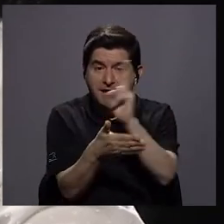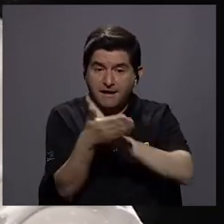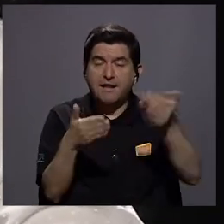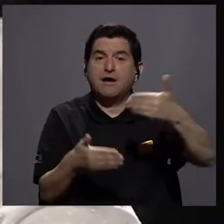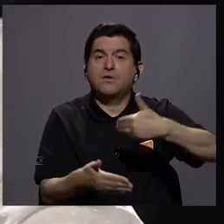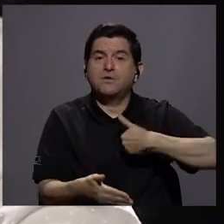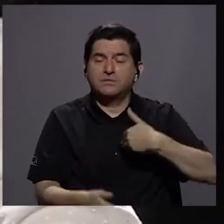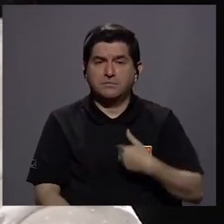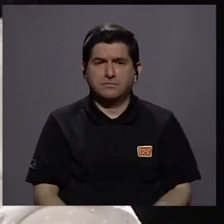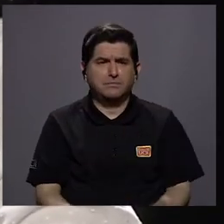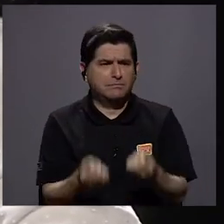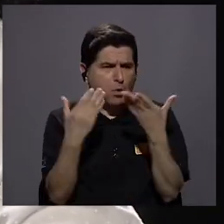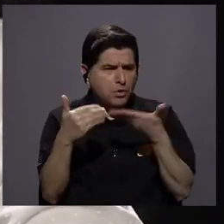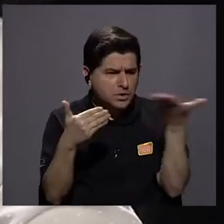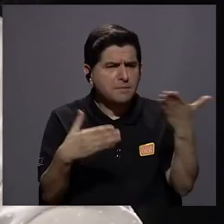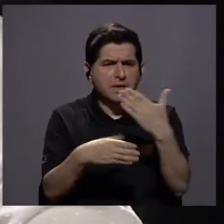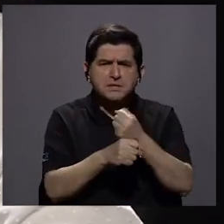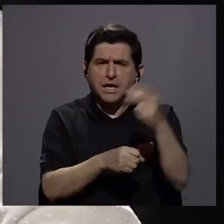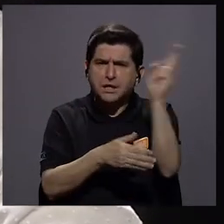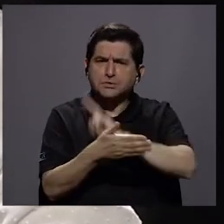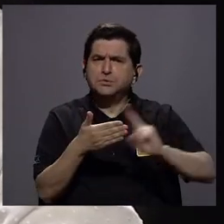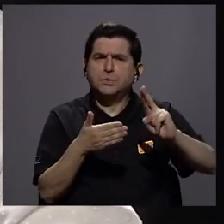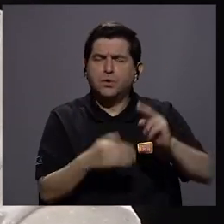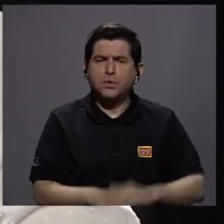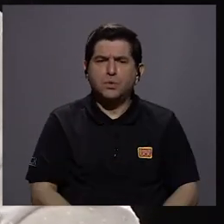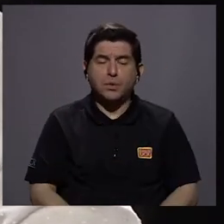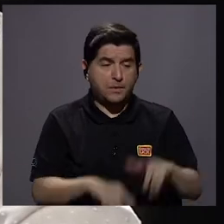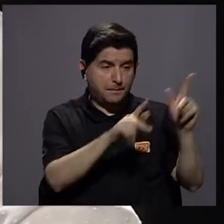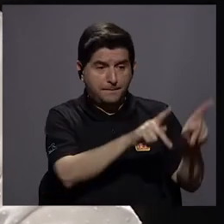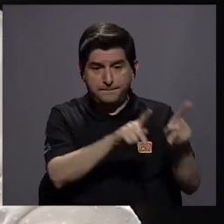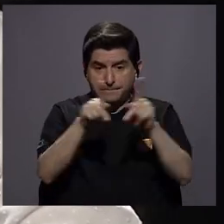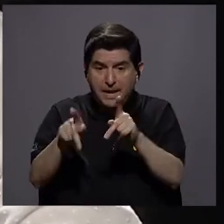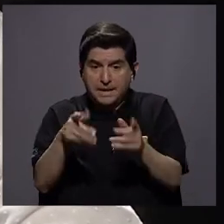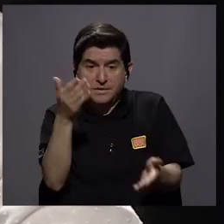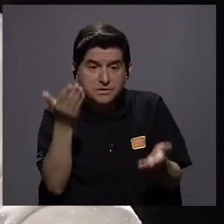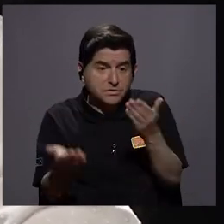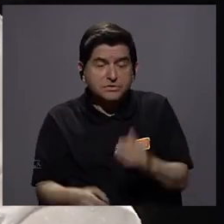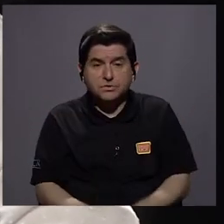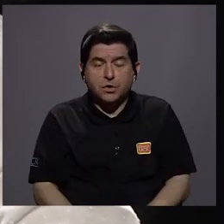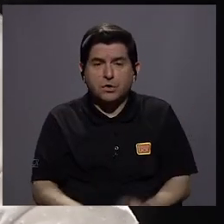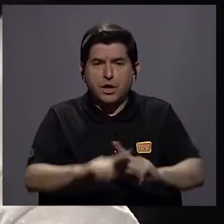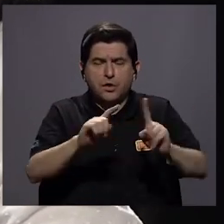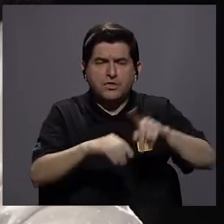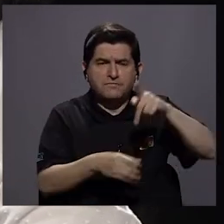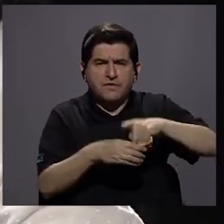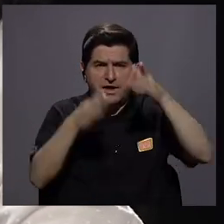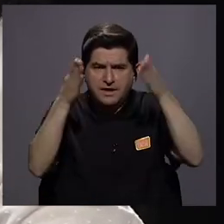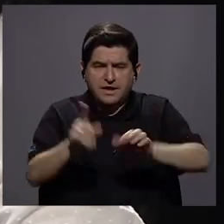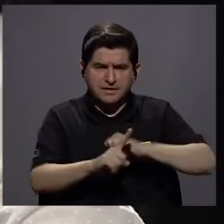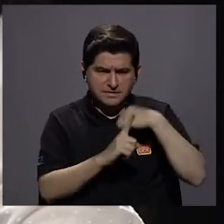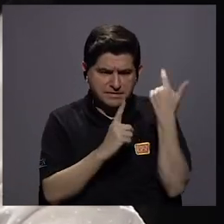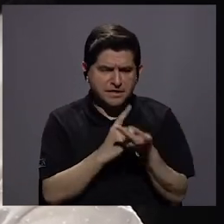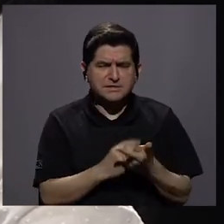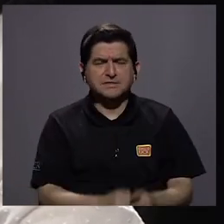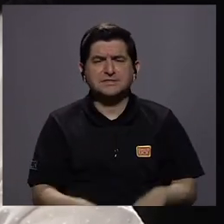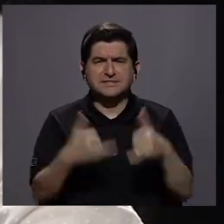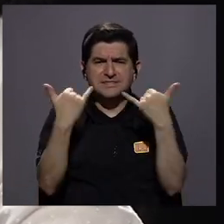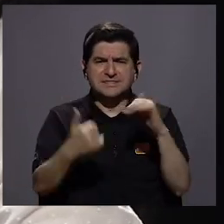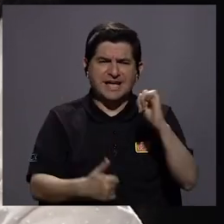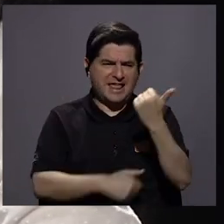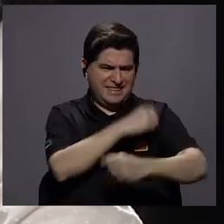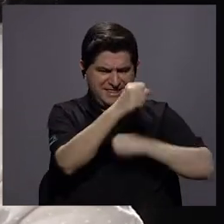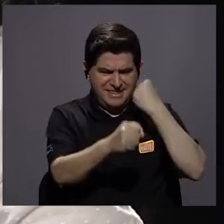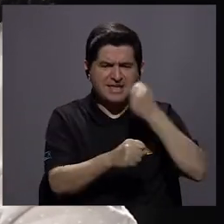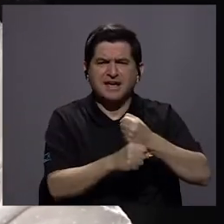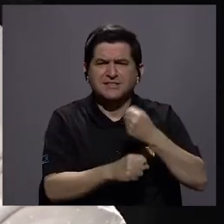La universidad hace muchas cosas y, de hecho, el público o hay muchos actores sociales que desde hace más de 10 años